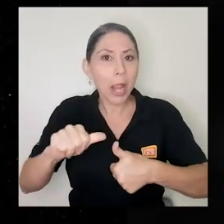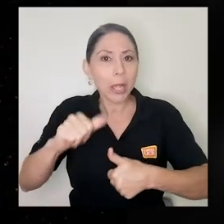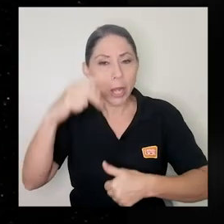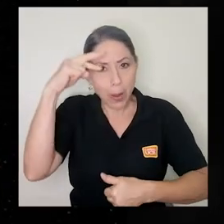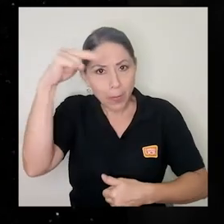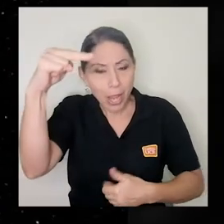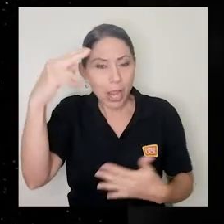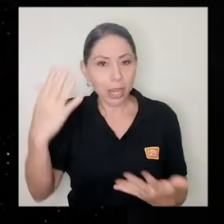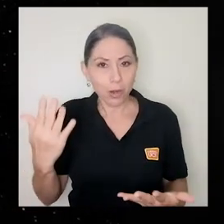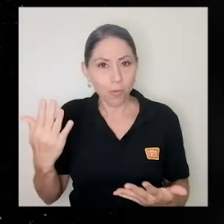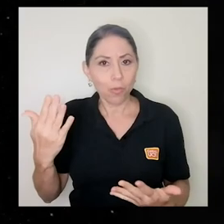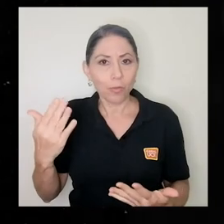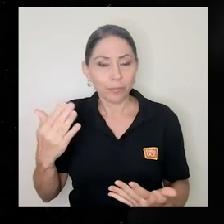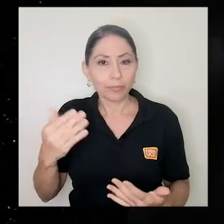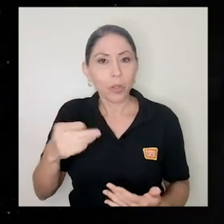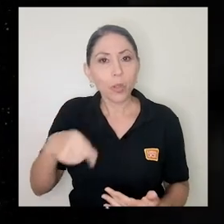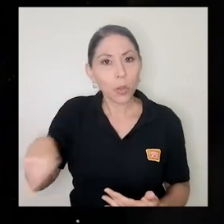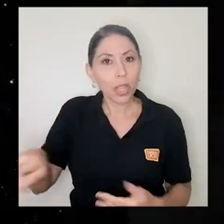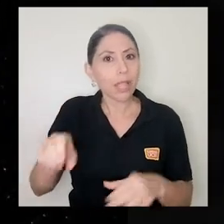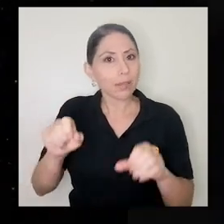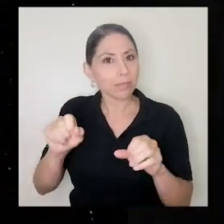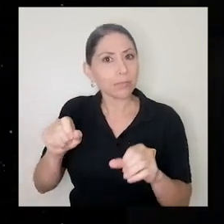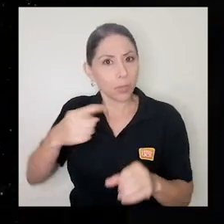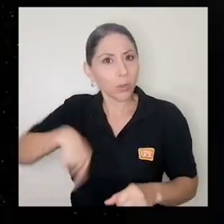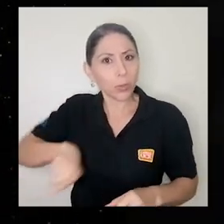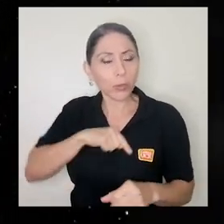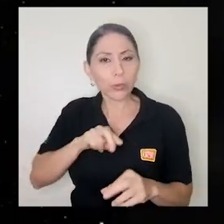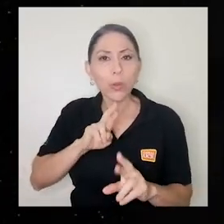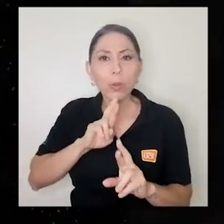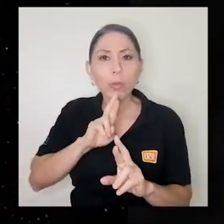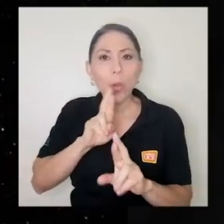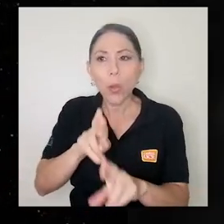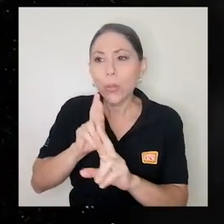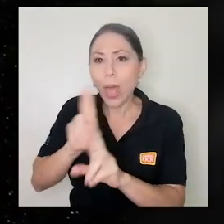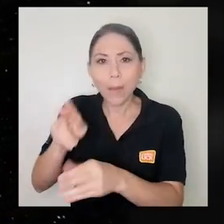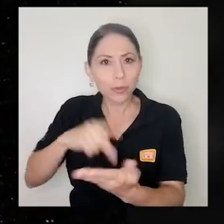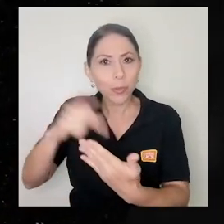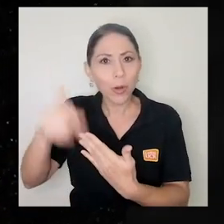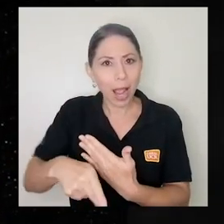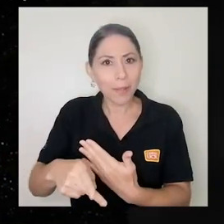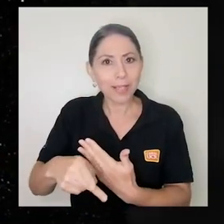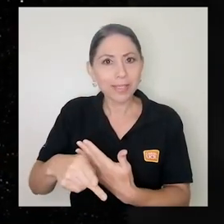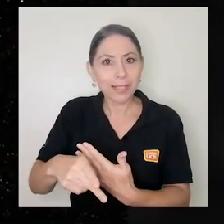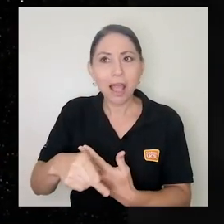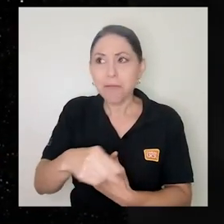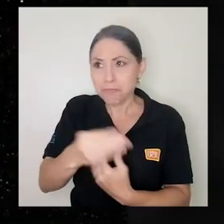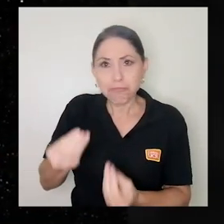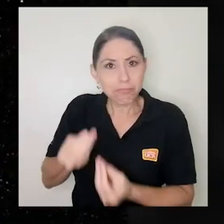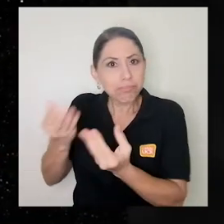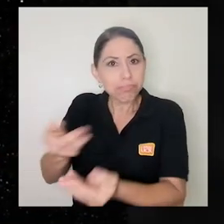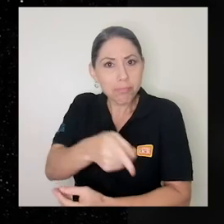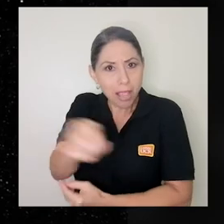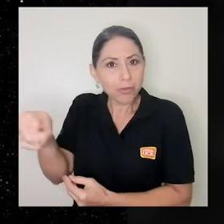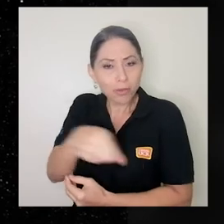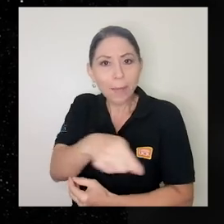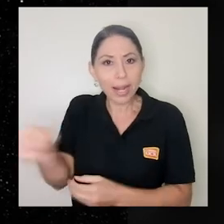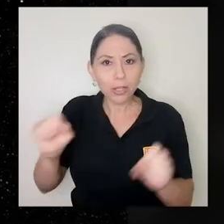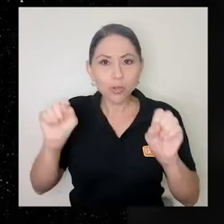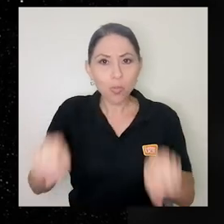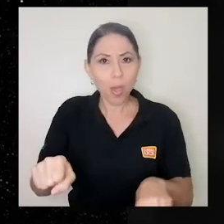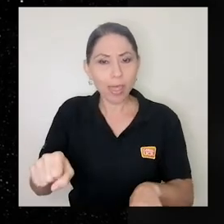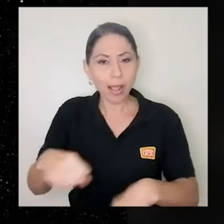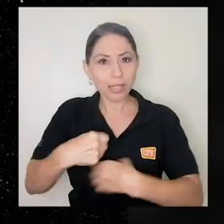ahora donde hemos podido donar todos estos estos programas para que ellos puedan llevar a cabo sus sus propias